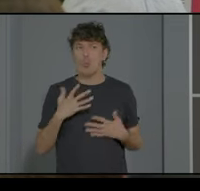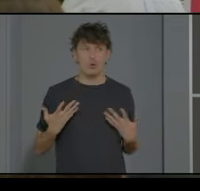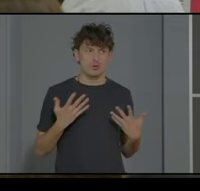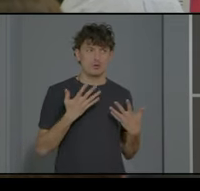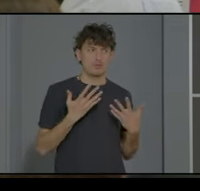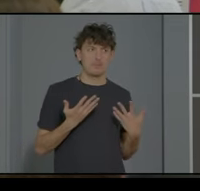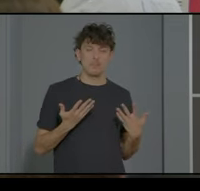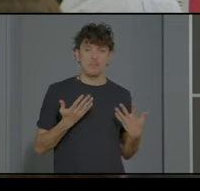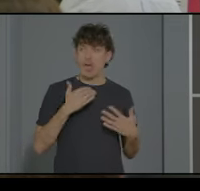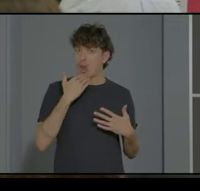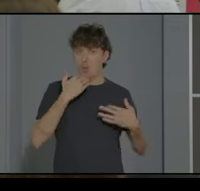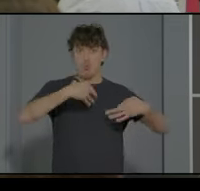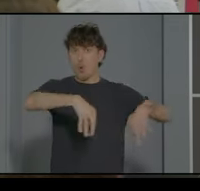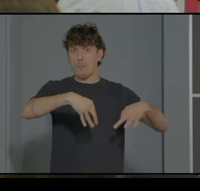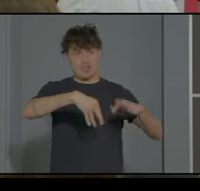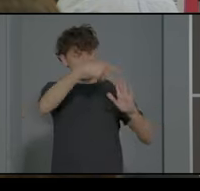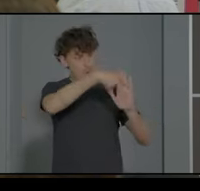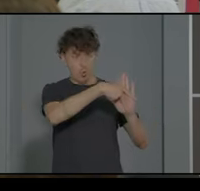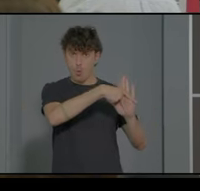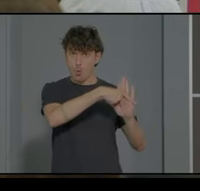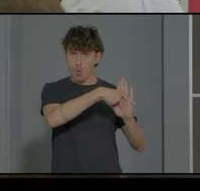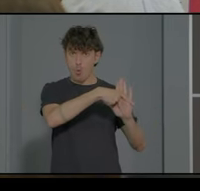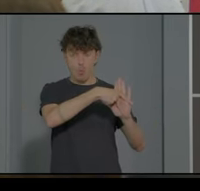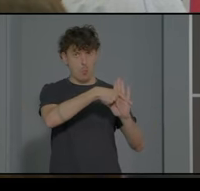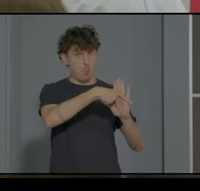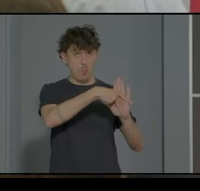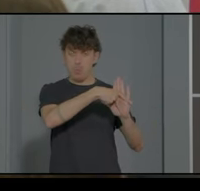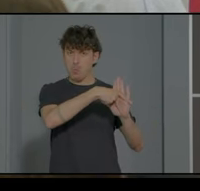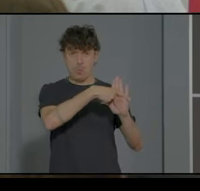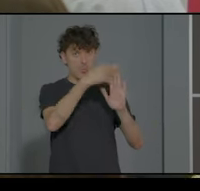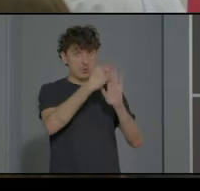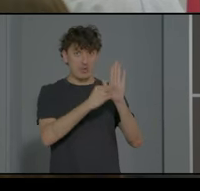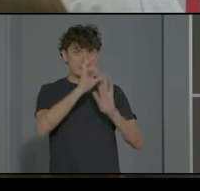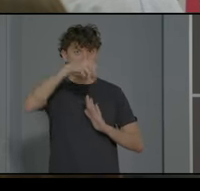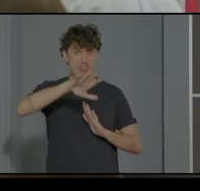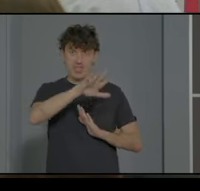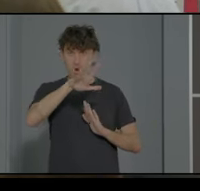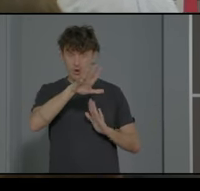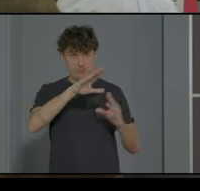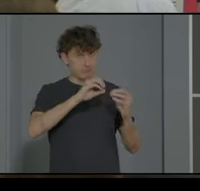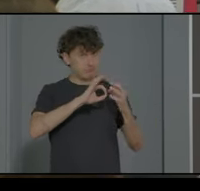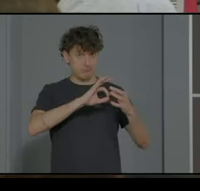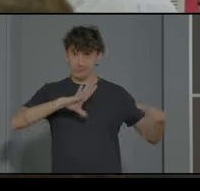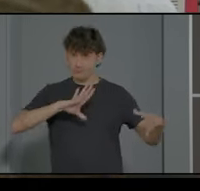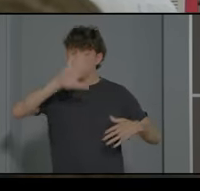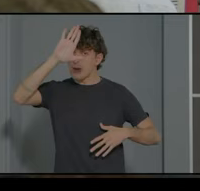Esto no es algo normativo, como podéis ver, no está respondiendo a criterios de SM5, pero visualmente es muy claro.